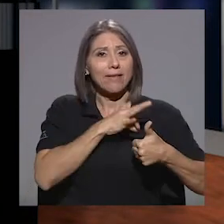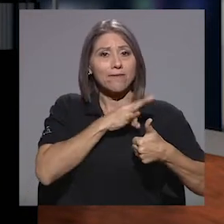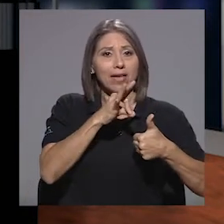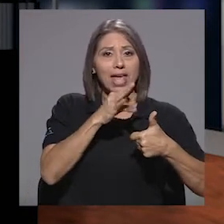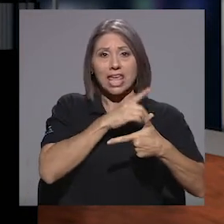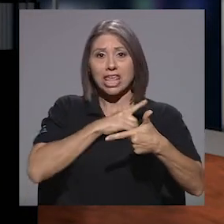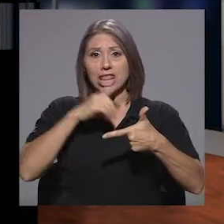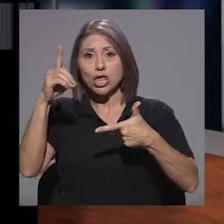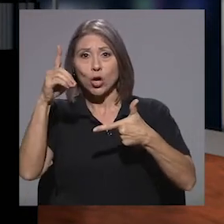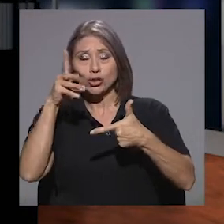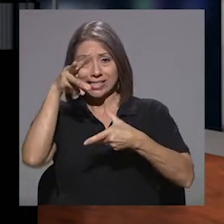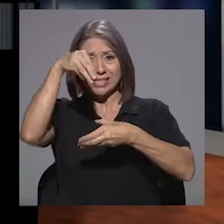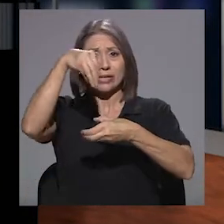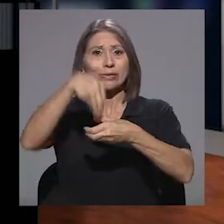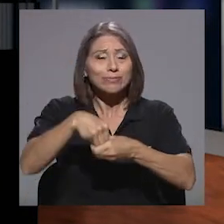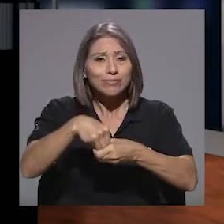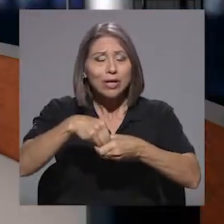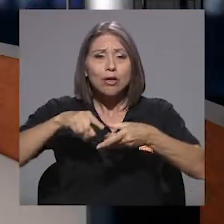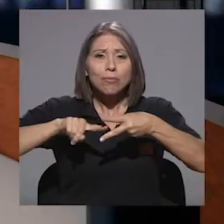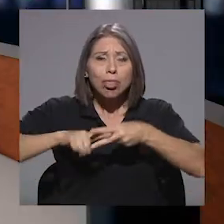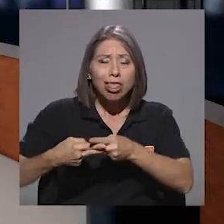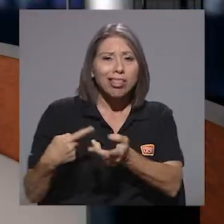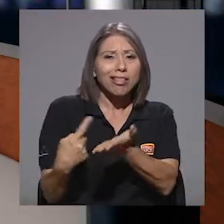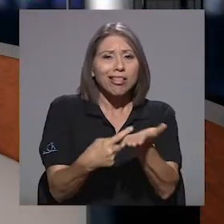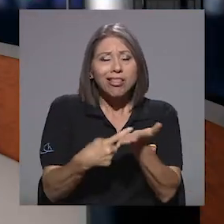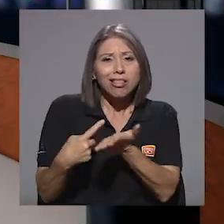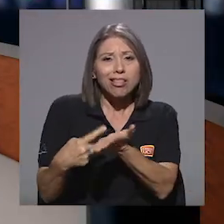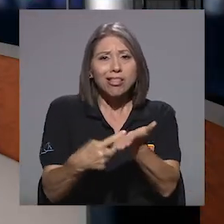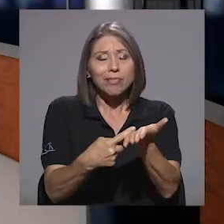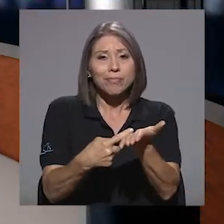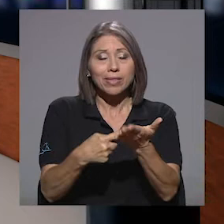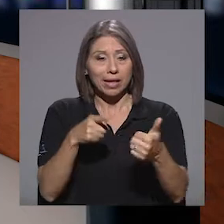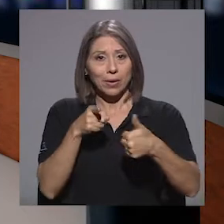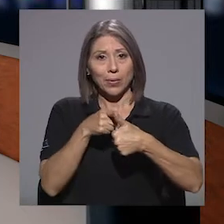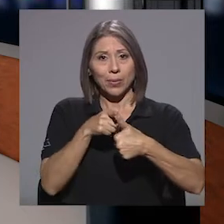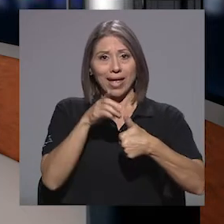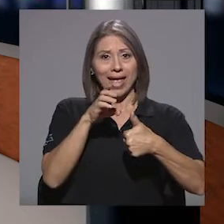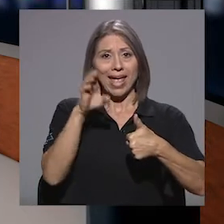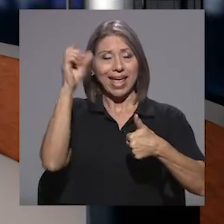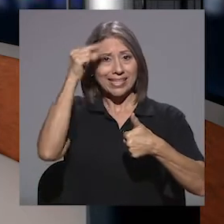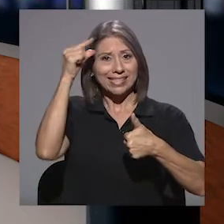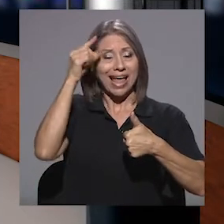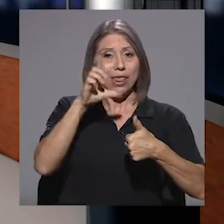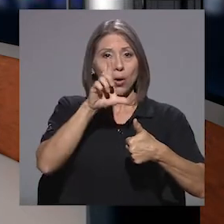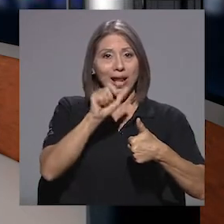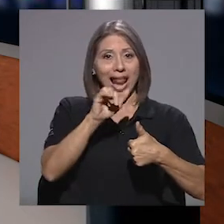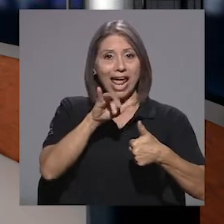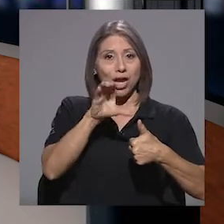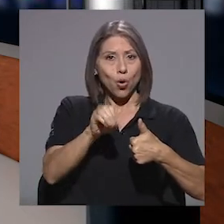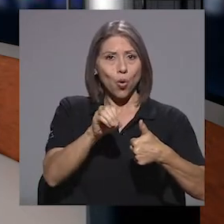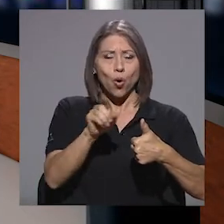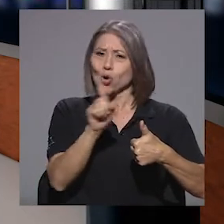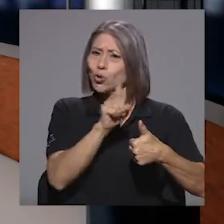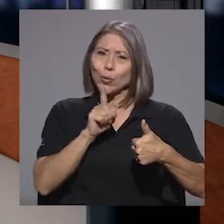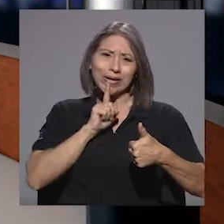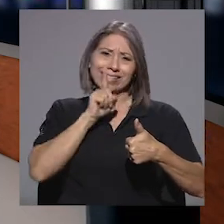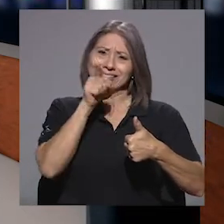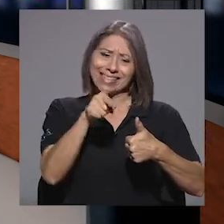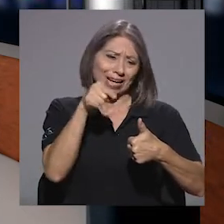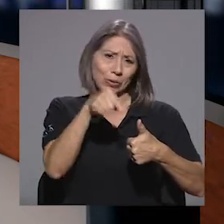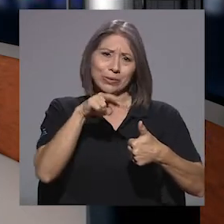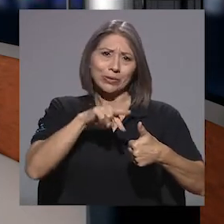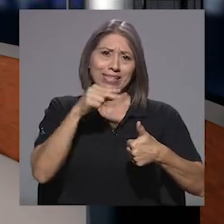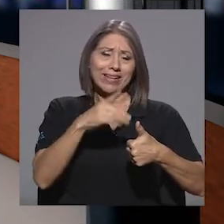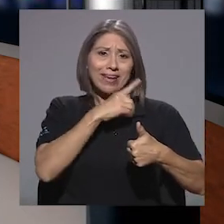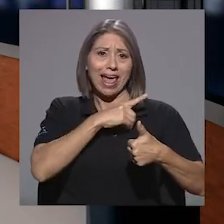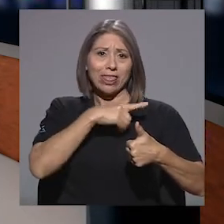motivo de agrias disputas. En cuanto al Estado laico, no es cierto que este sea un proyecto para sacar a